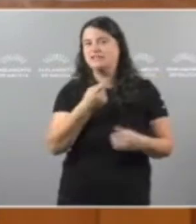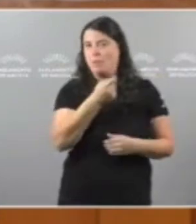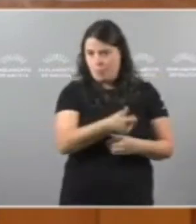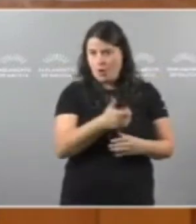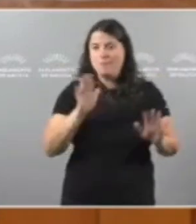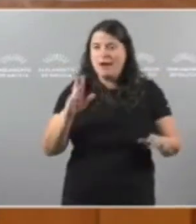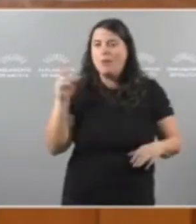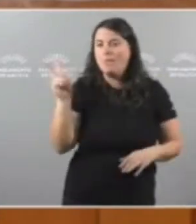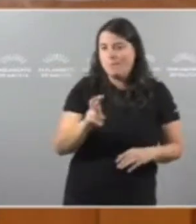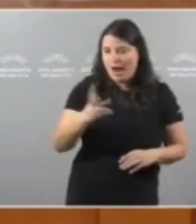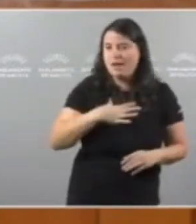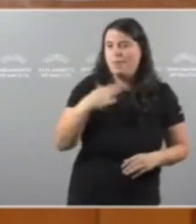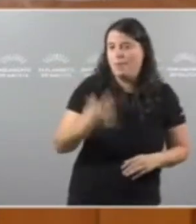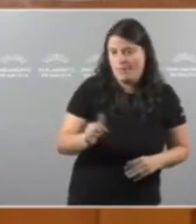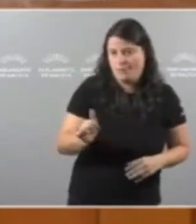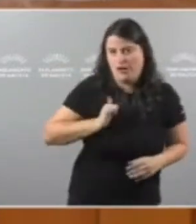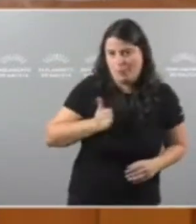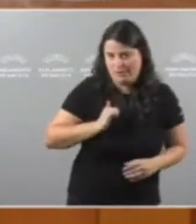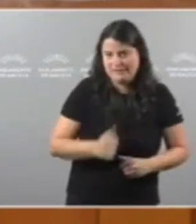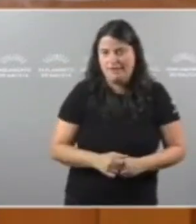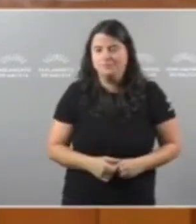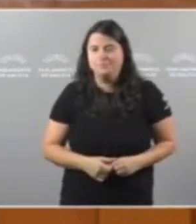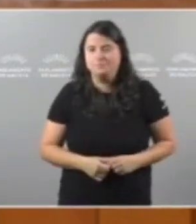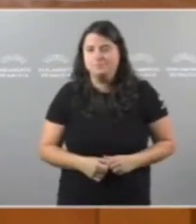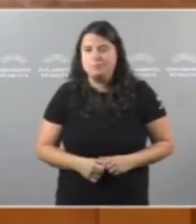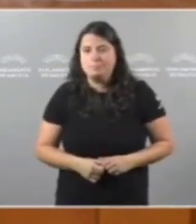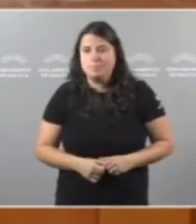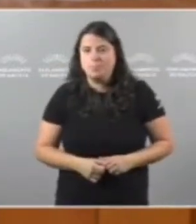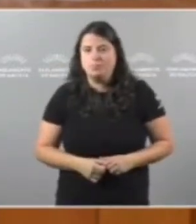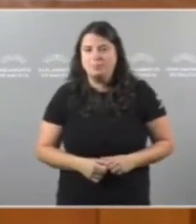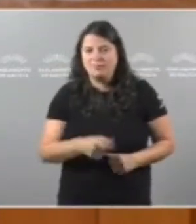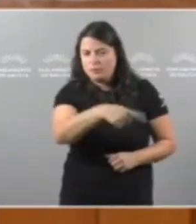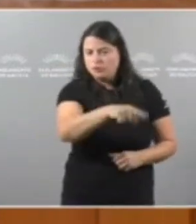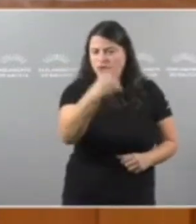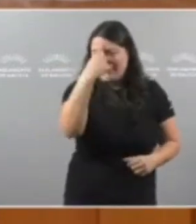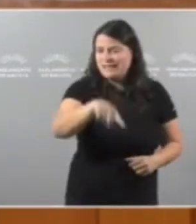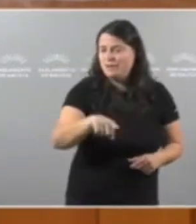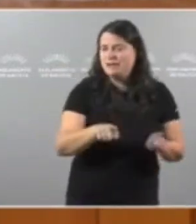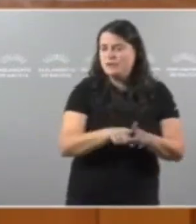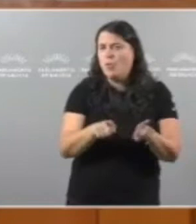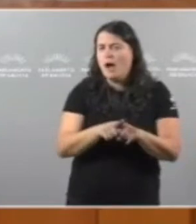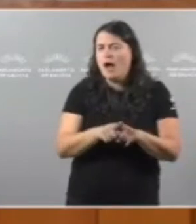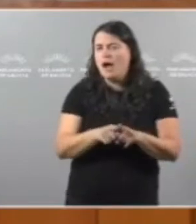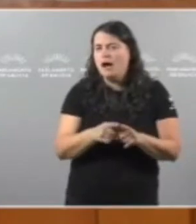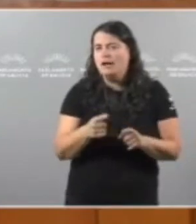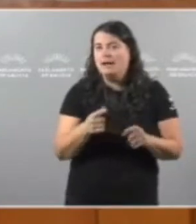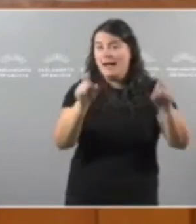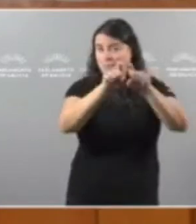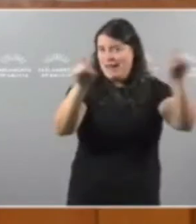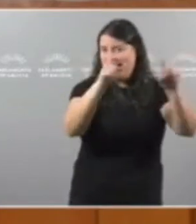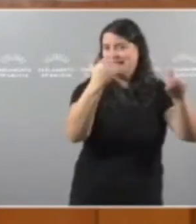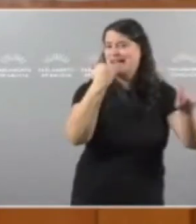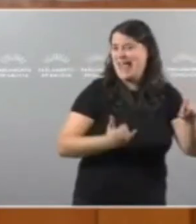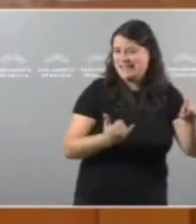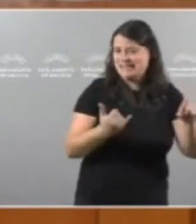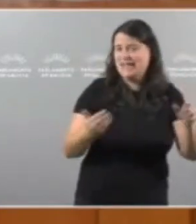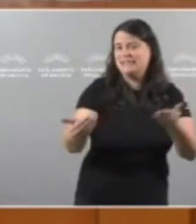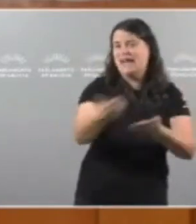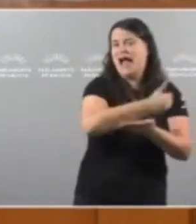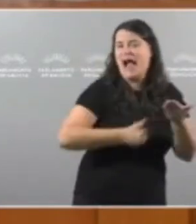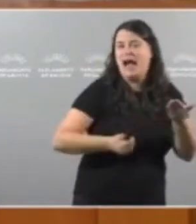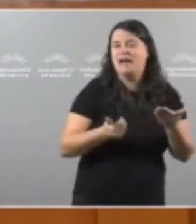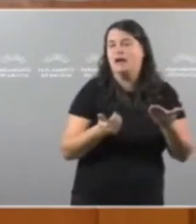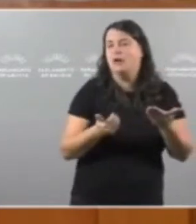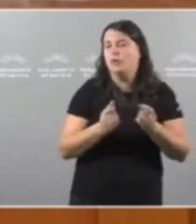utilizálas E non sei se vostedes saben o que gañaron As eléctricas no primeiro semestre